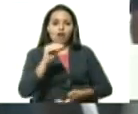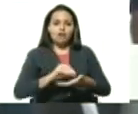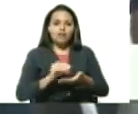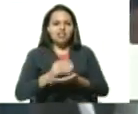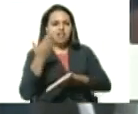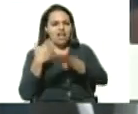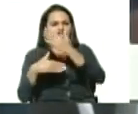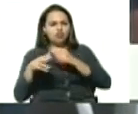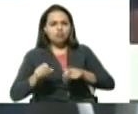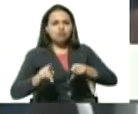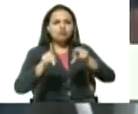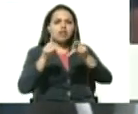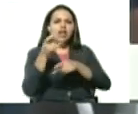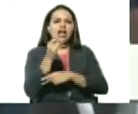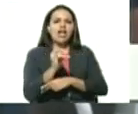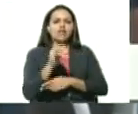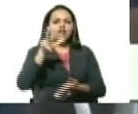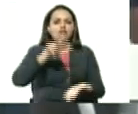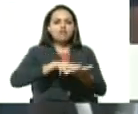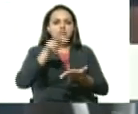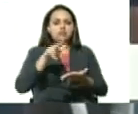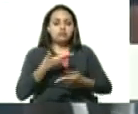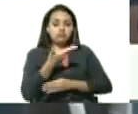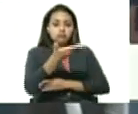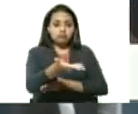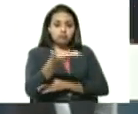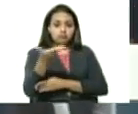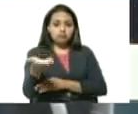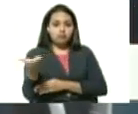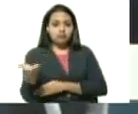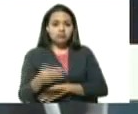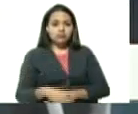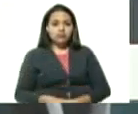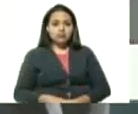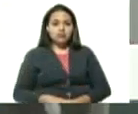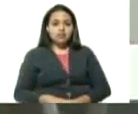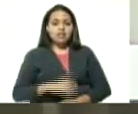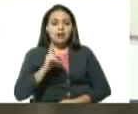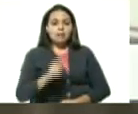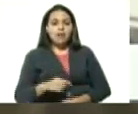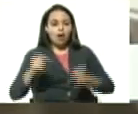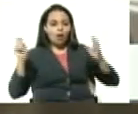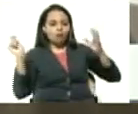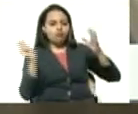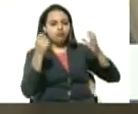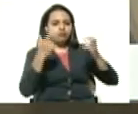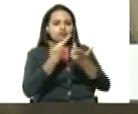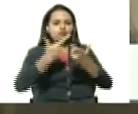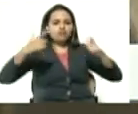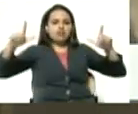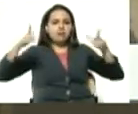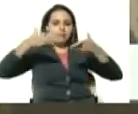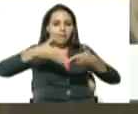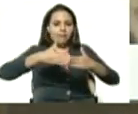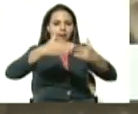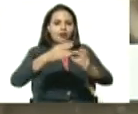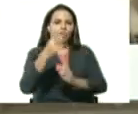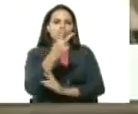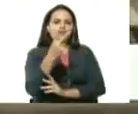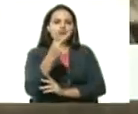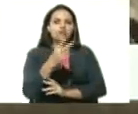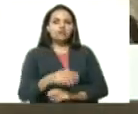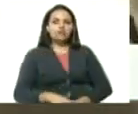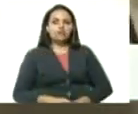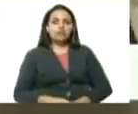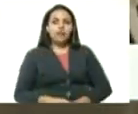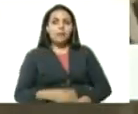anteriores ha hecho oficial la botadura al mar de cuatro embarcaciones, este proyecto que concibe 15